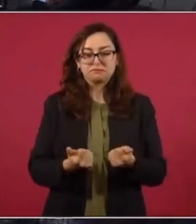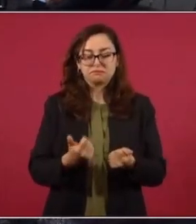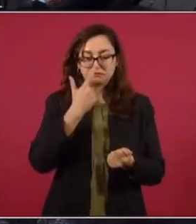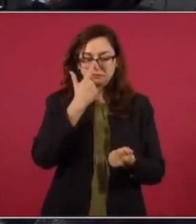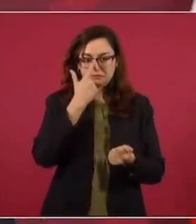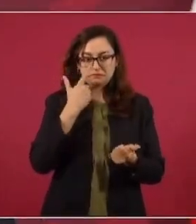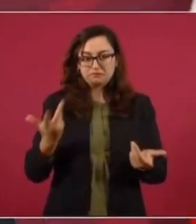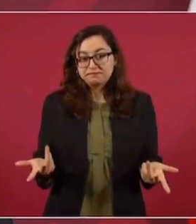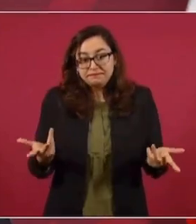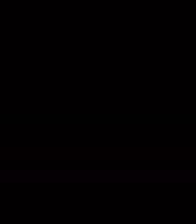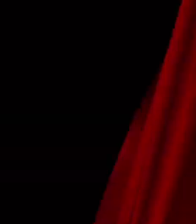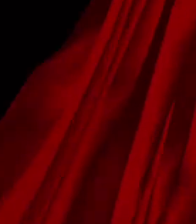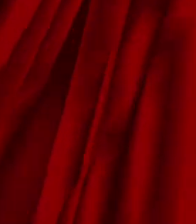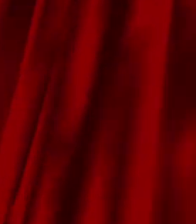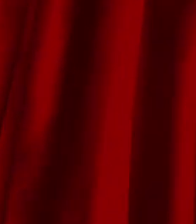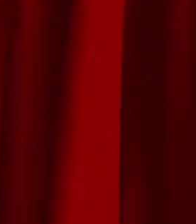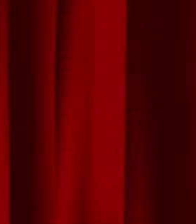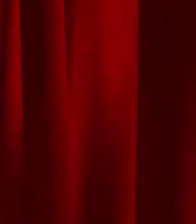Son gajes de lojecio.